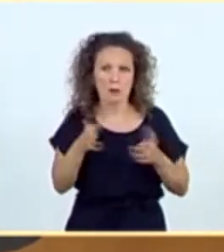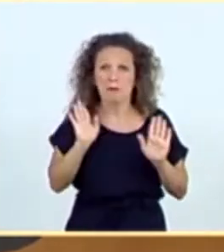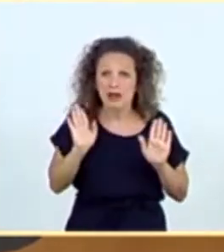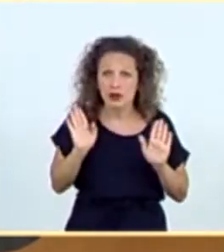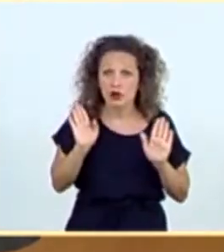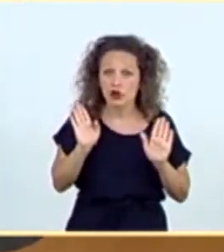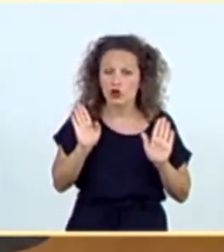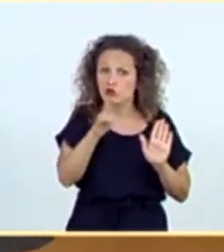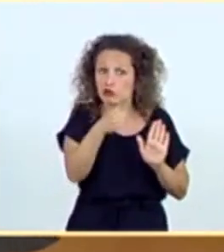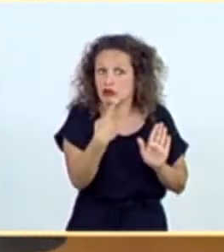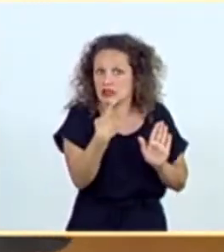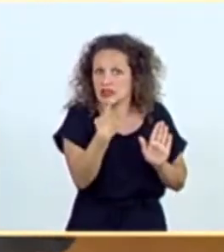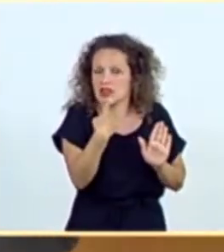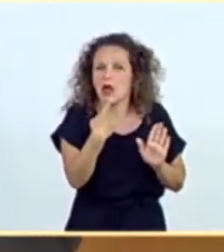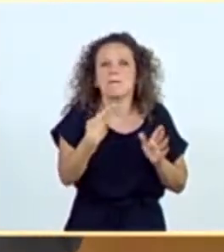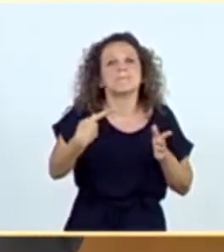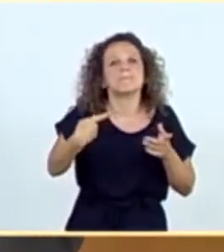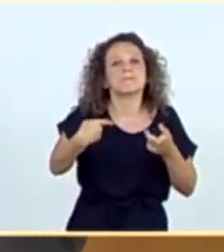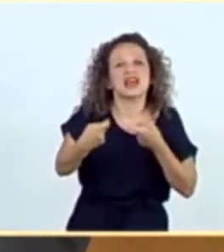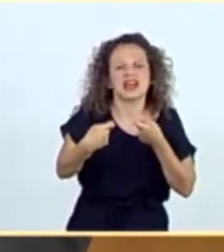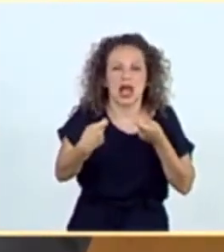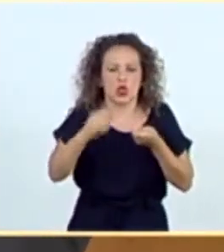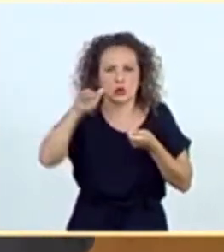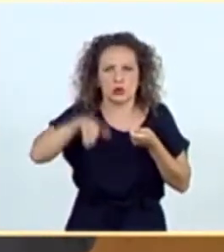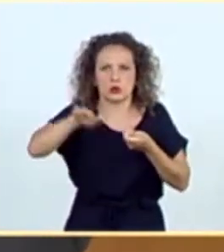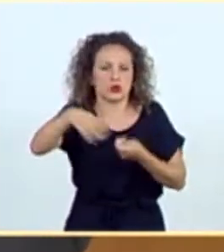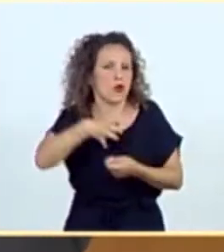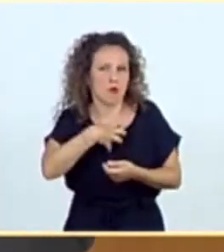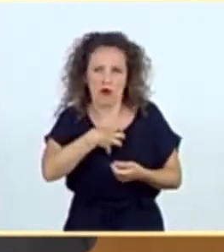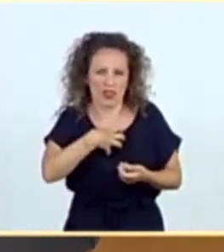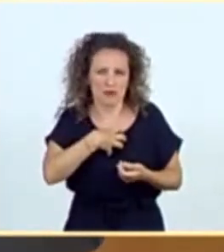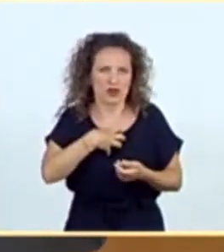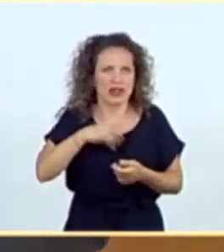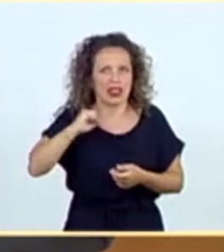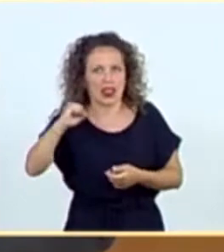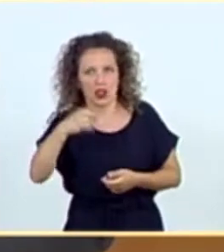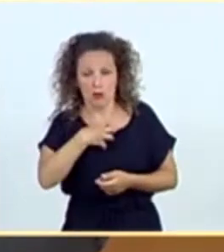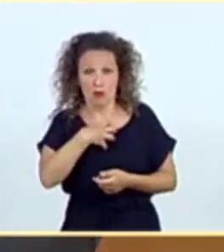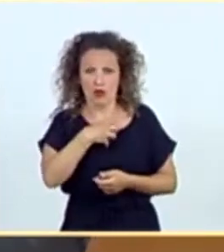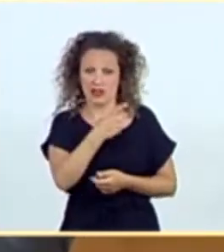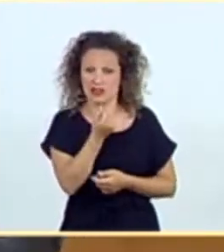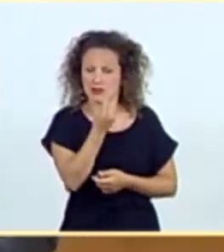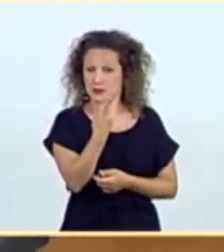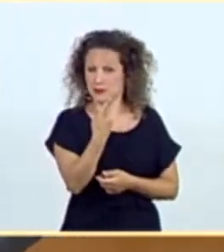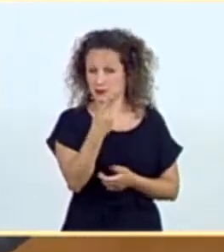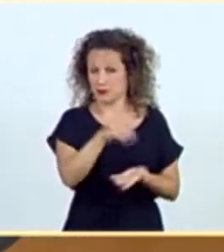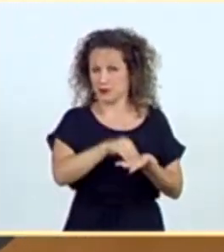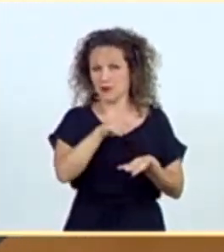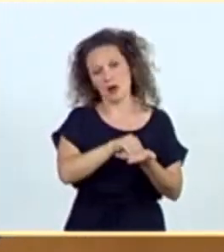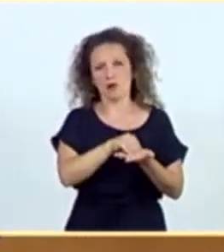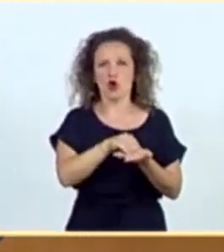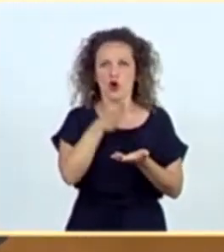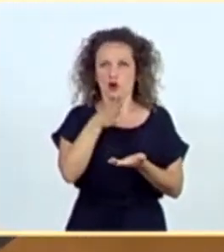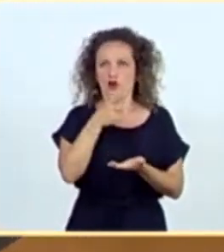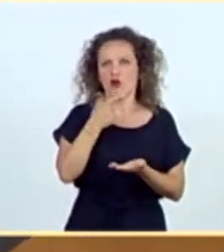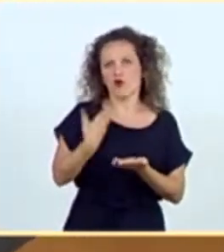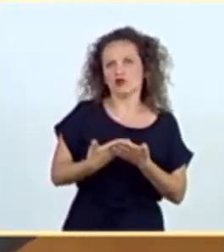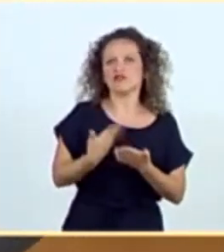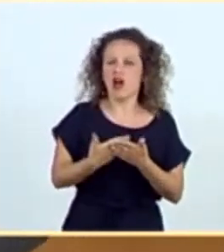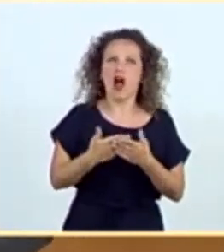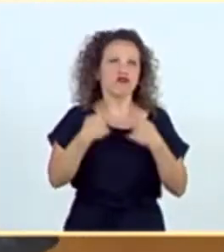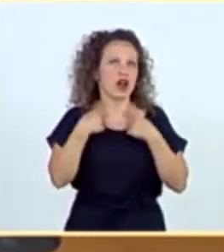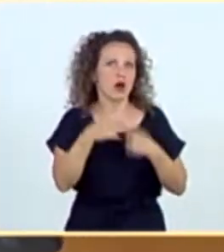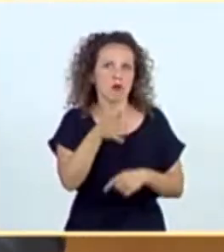y son sus palabras, de un mercado convulso en el que usted se ha excusado repetidas veces para justificar el